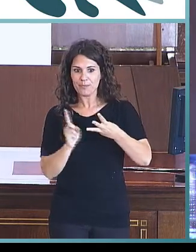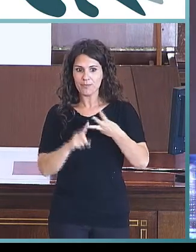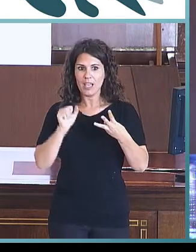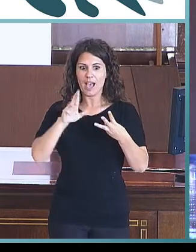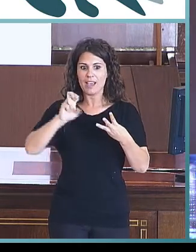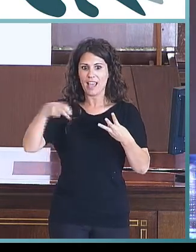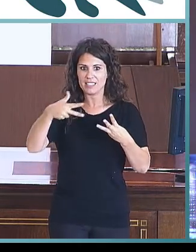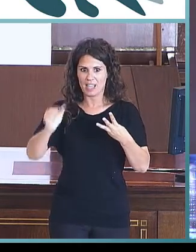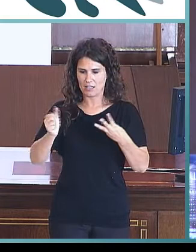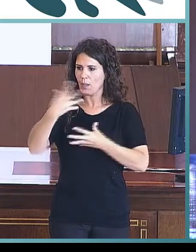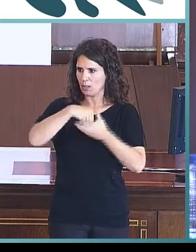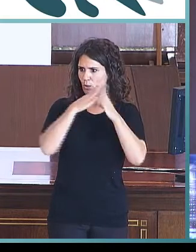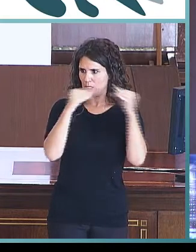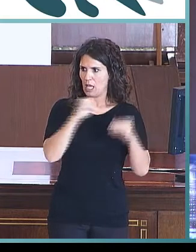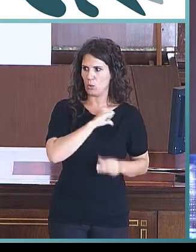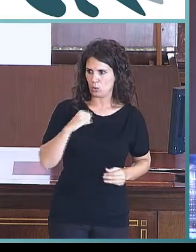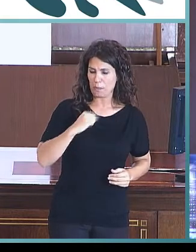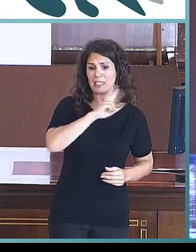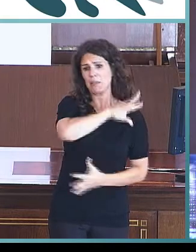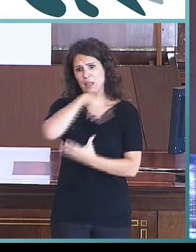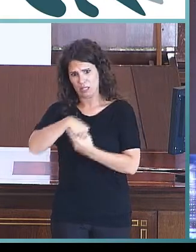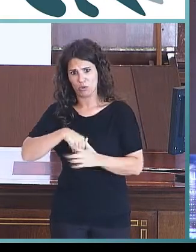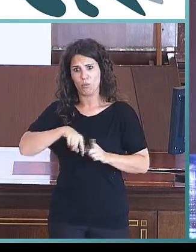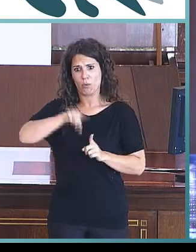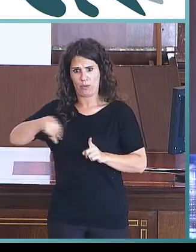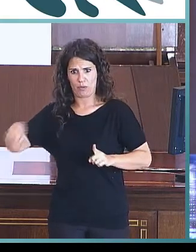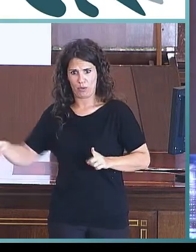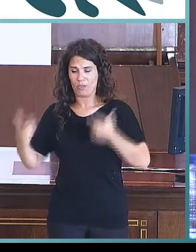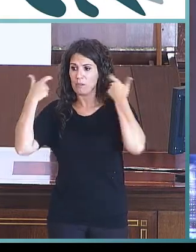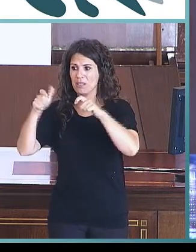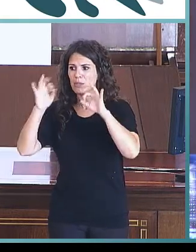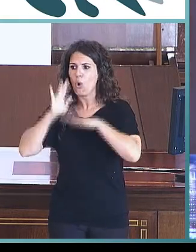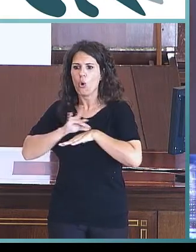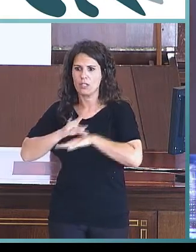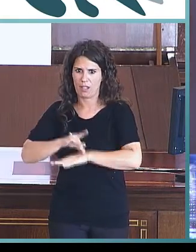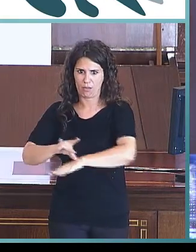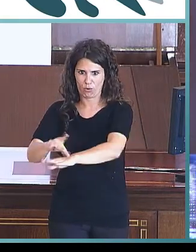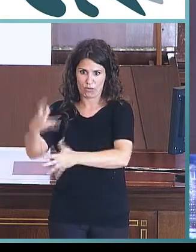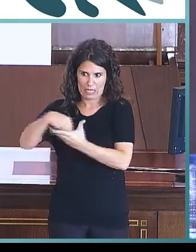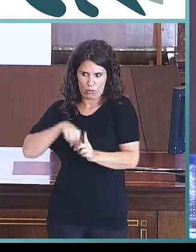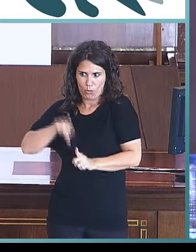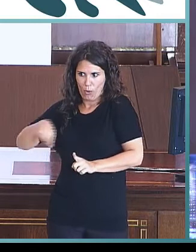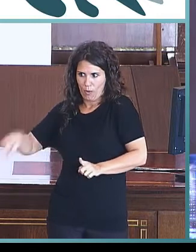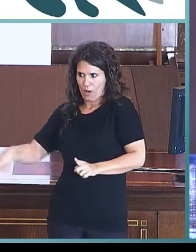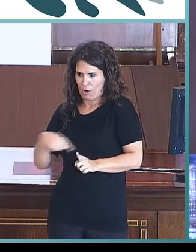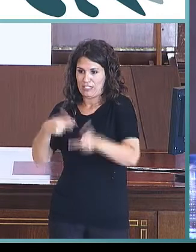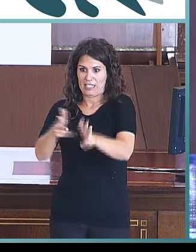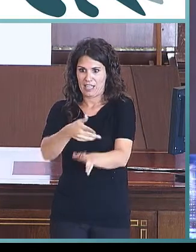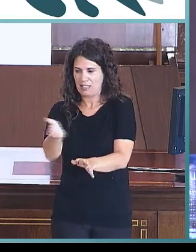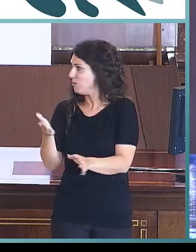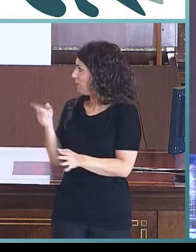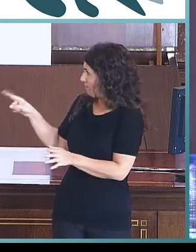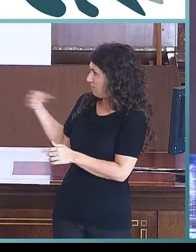Universidad Autónoma y parte del Ponce de León, del Departamento de Orientación del Ponce. Y yo, que soy